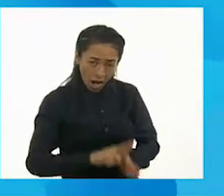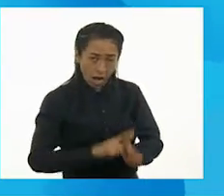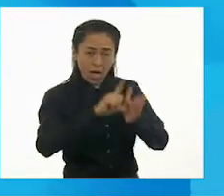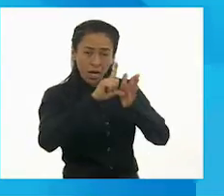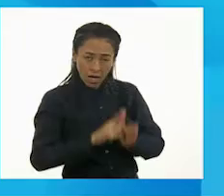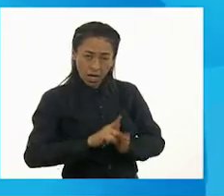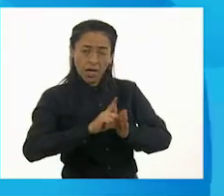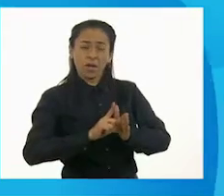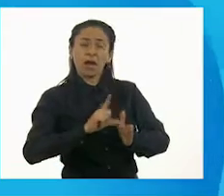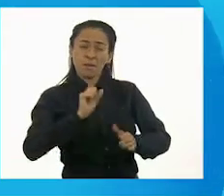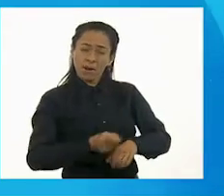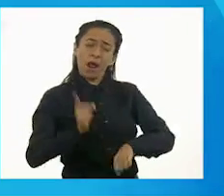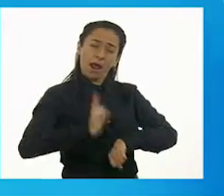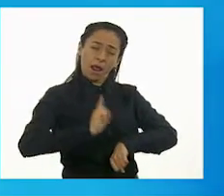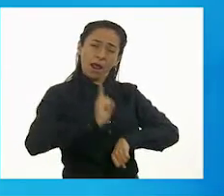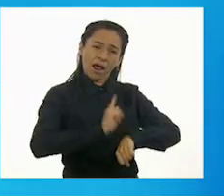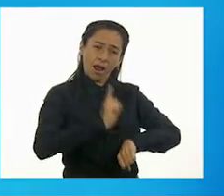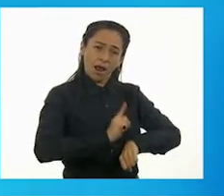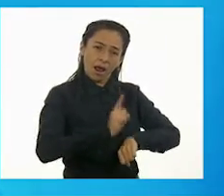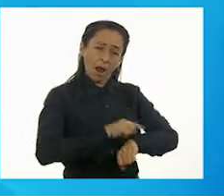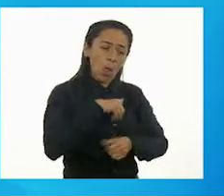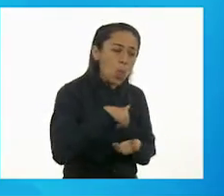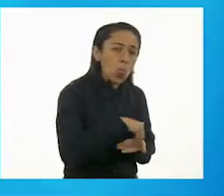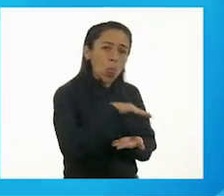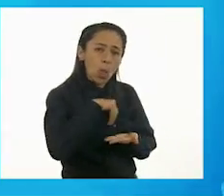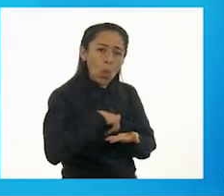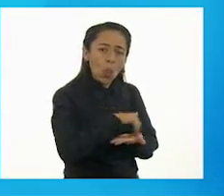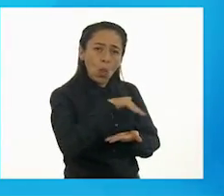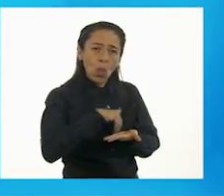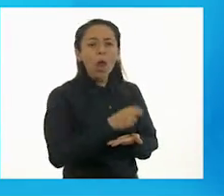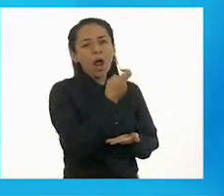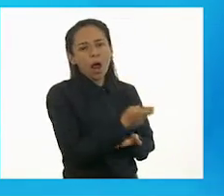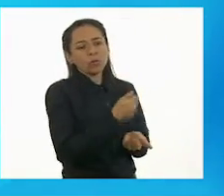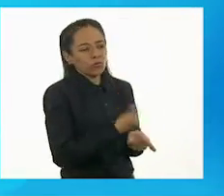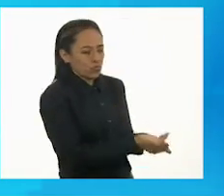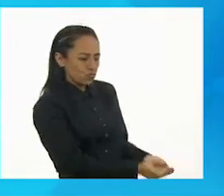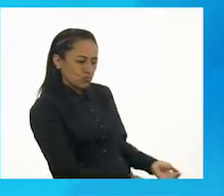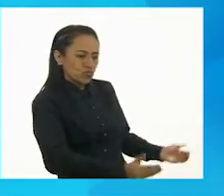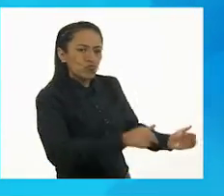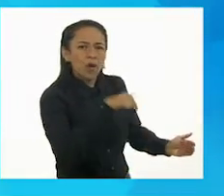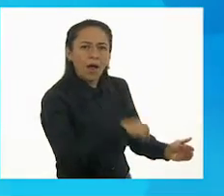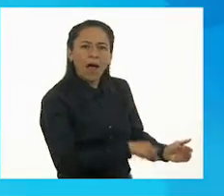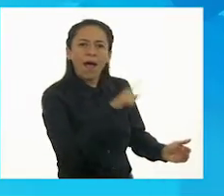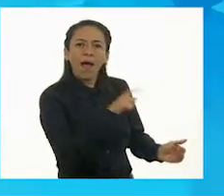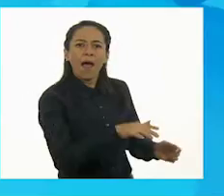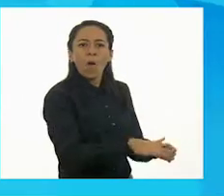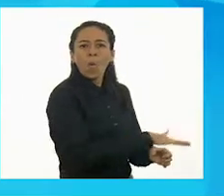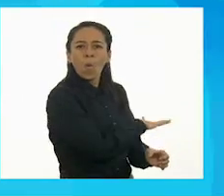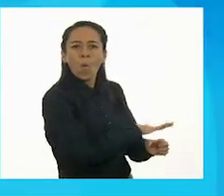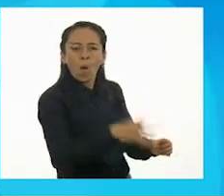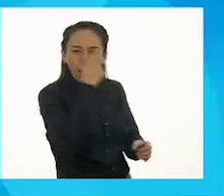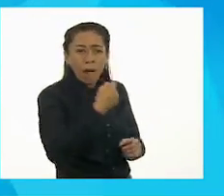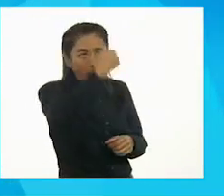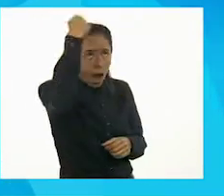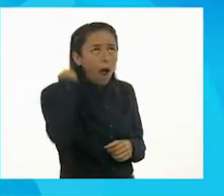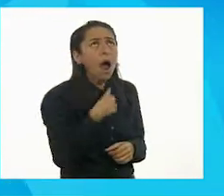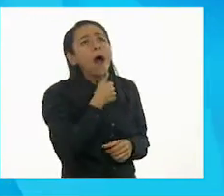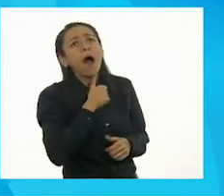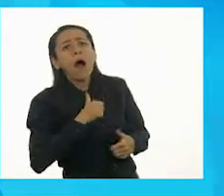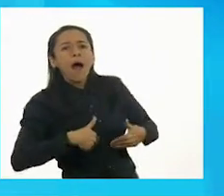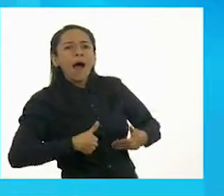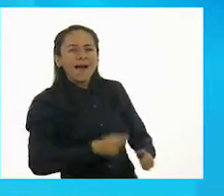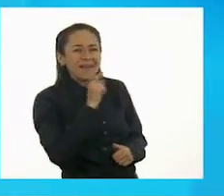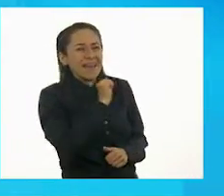Por eso es que siempre tengo su pileta llena para que no padezca ser. ¡Adiós, Clemencia! Muy bien.